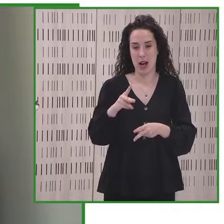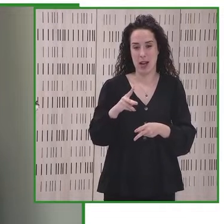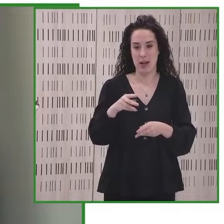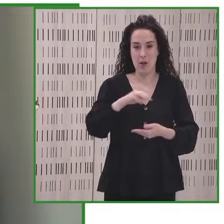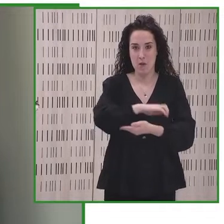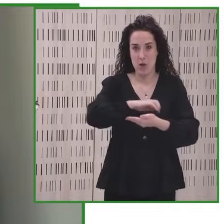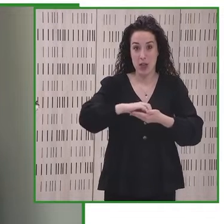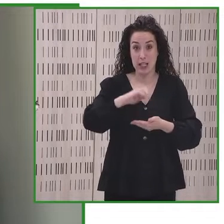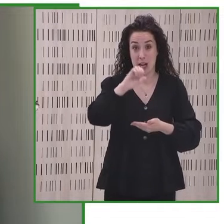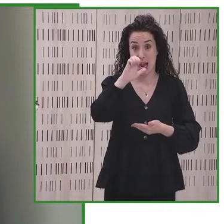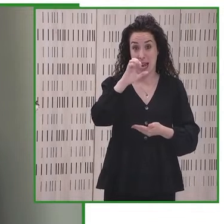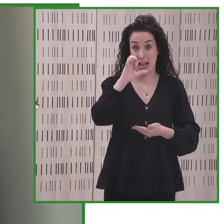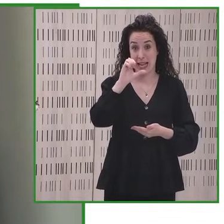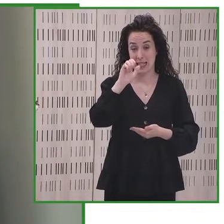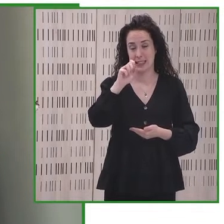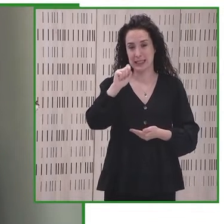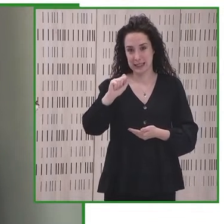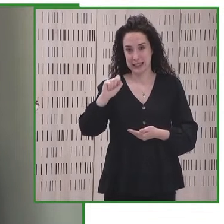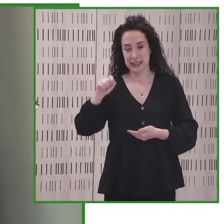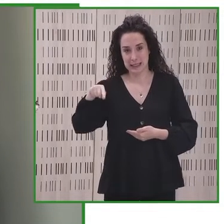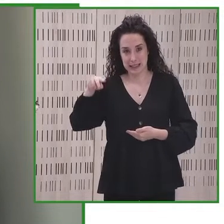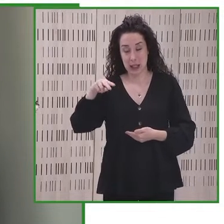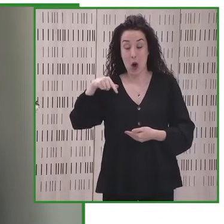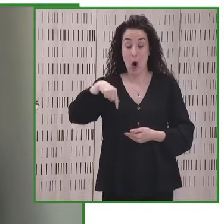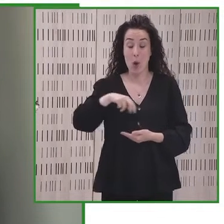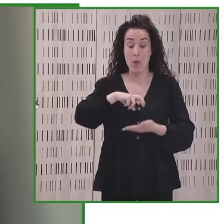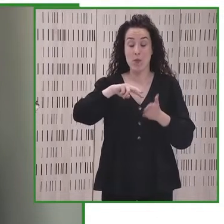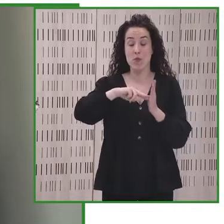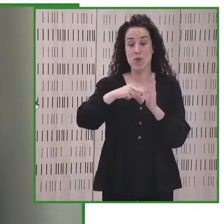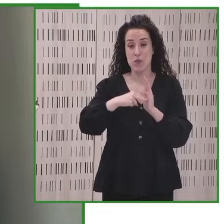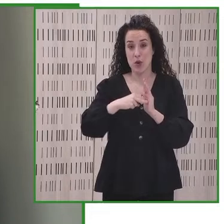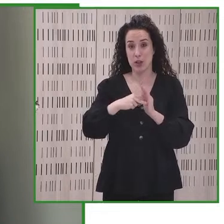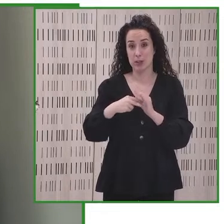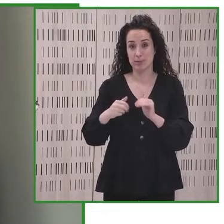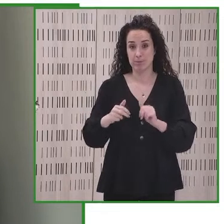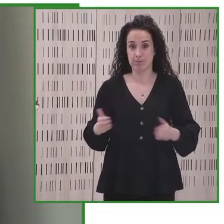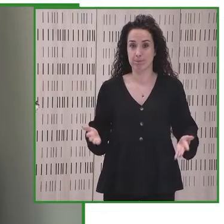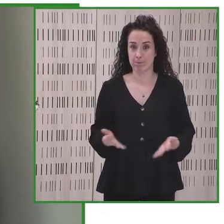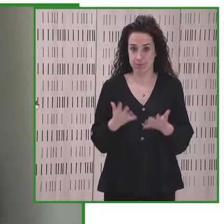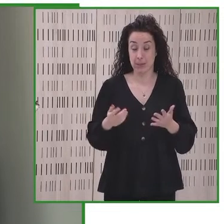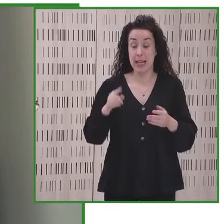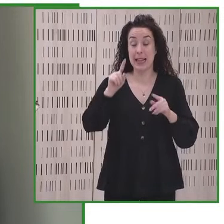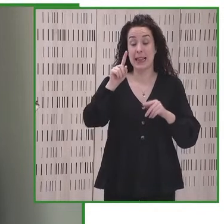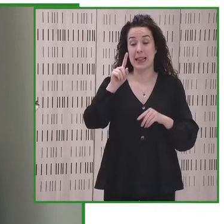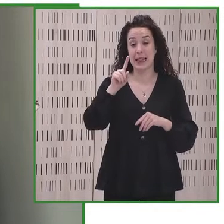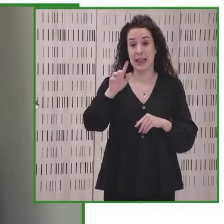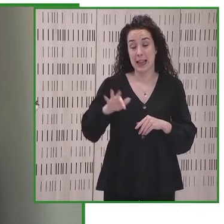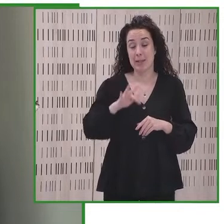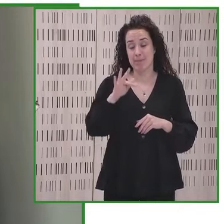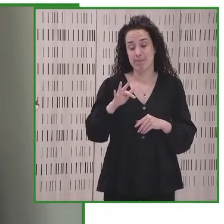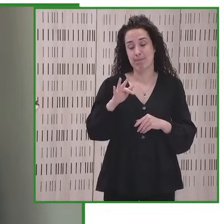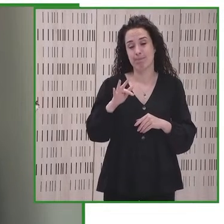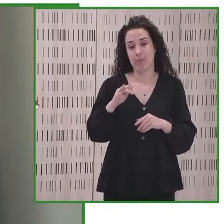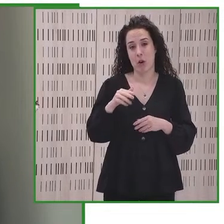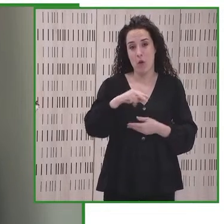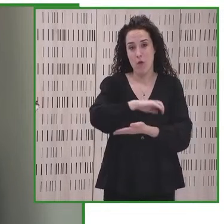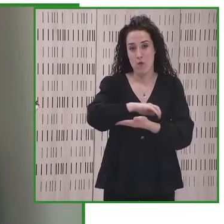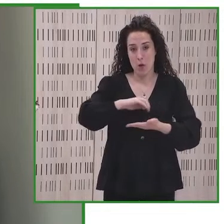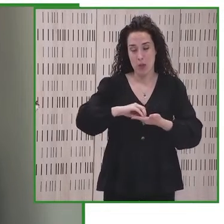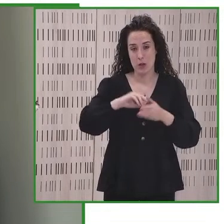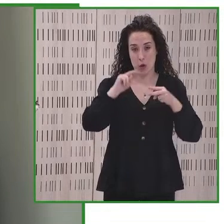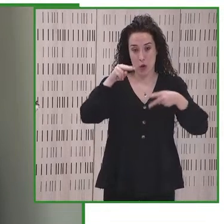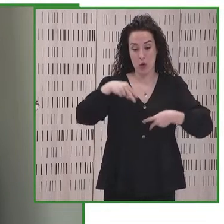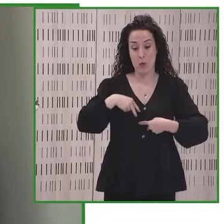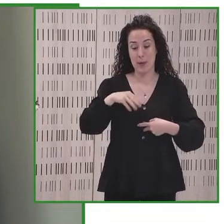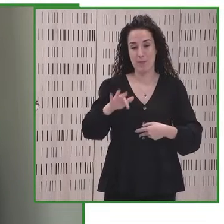el proyecto Zero Project también a la fundación, a nuestra fundación descubrame en apoyo de Fundación 11 por organizar la